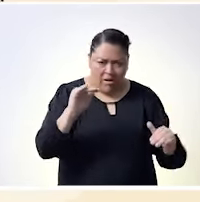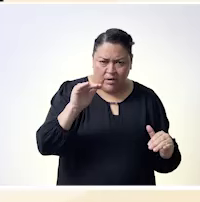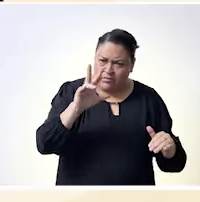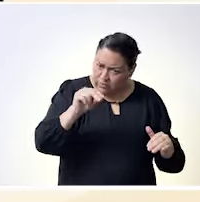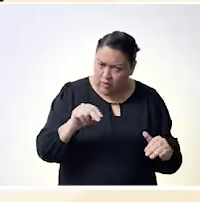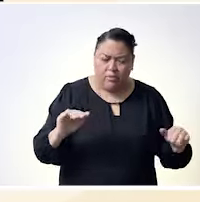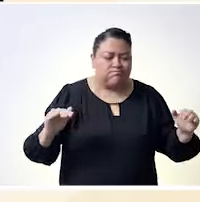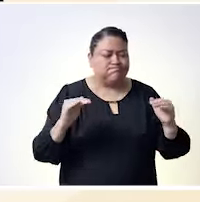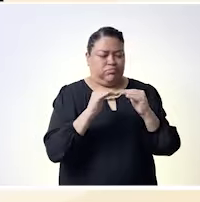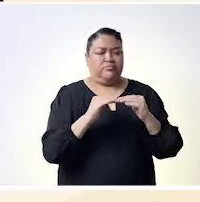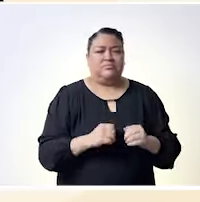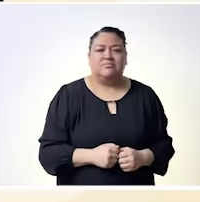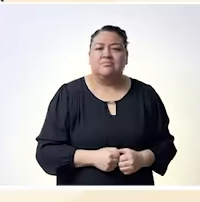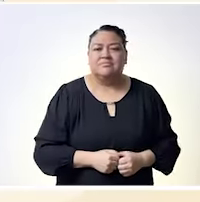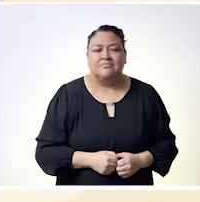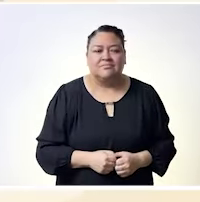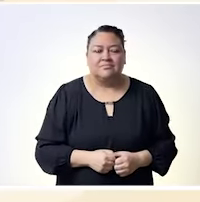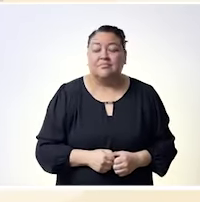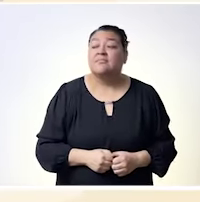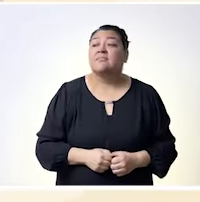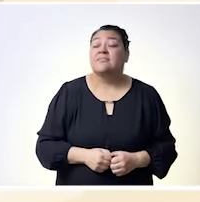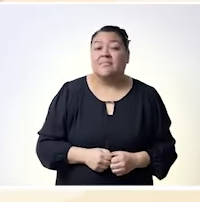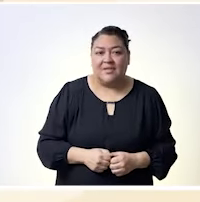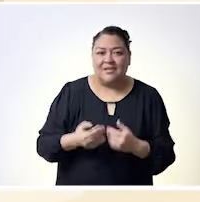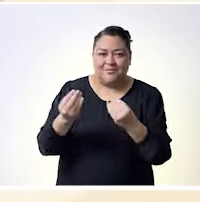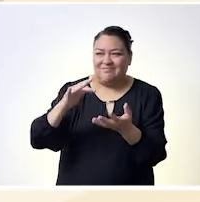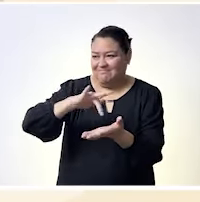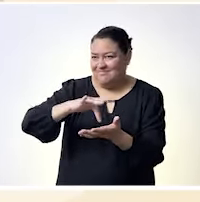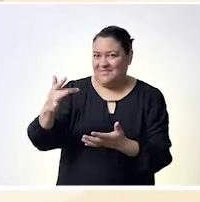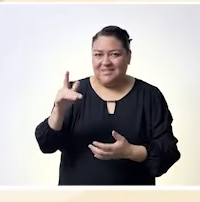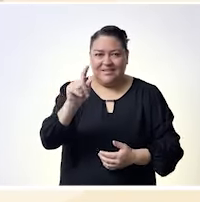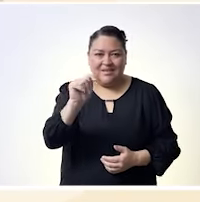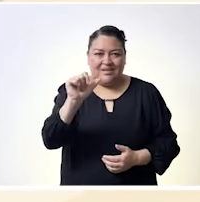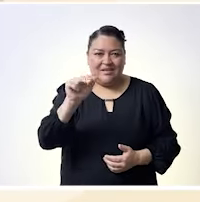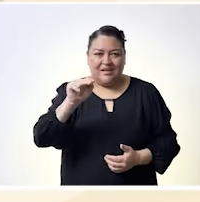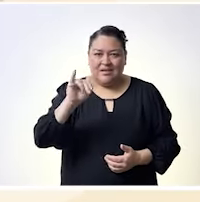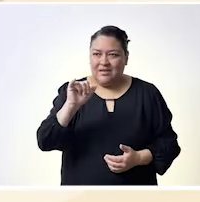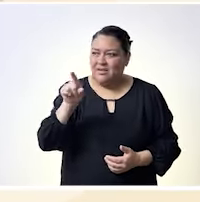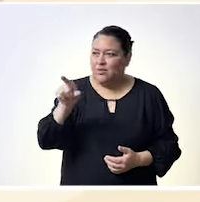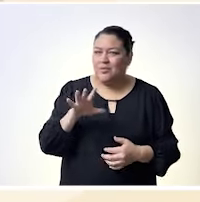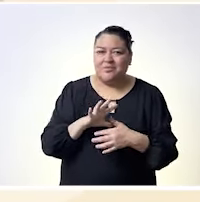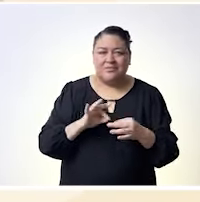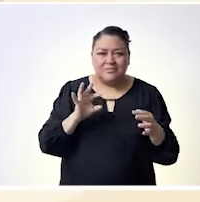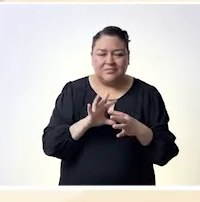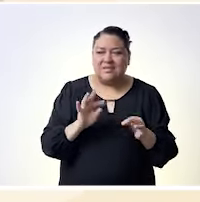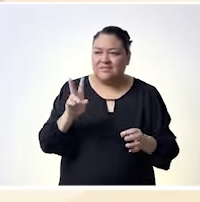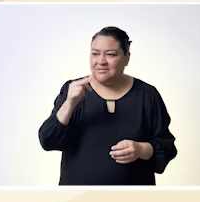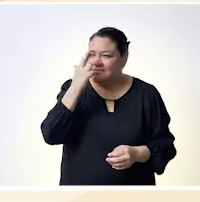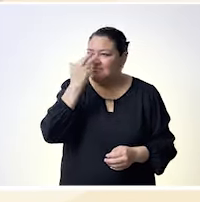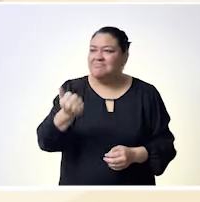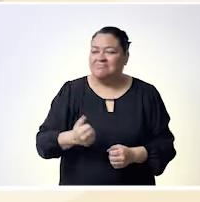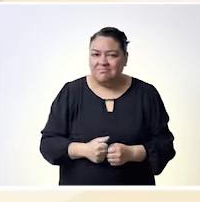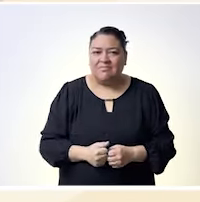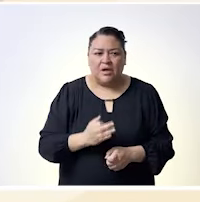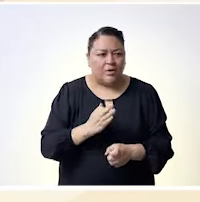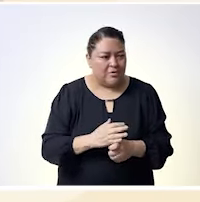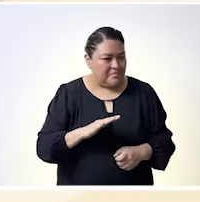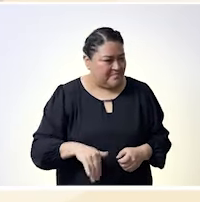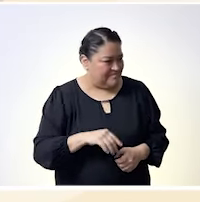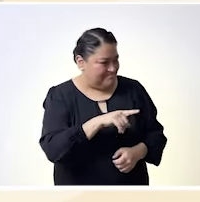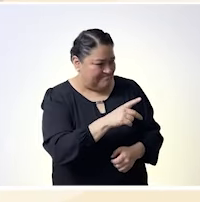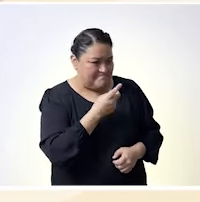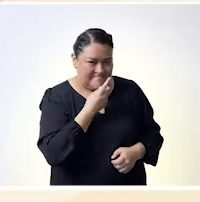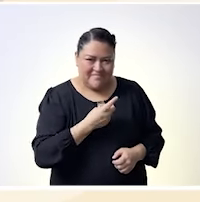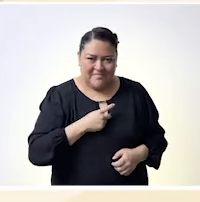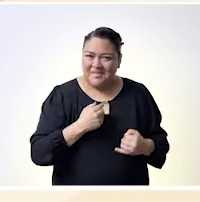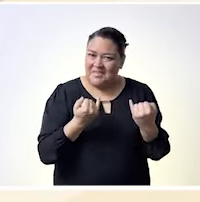contigo ya Oxanet con este turno que nos compartas desde pues tu visión la importancia de hablar